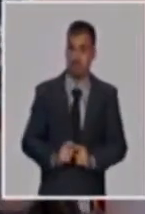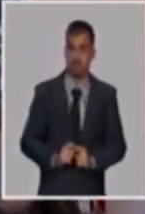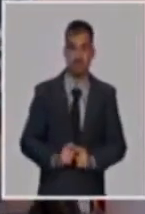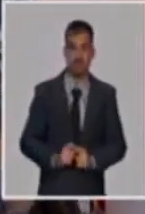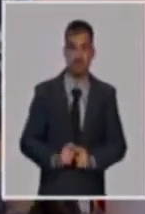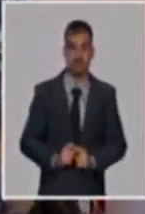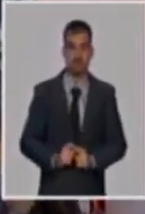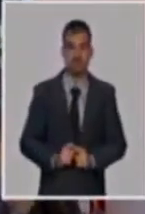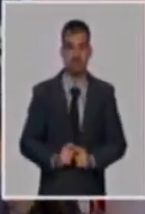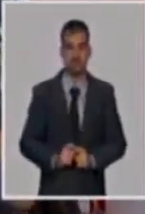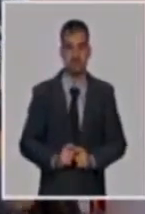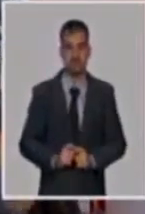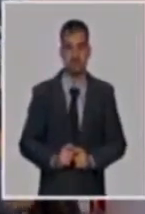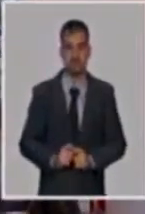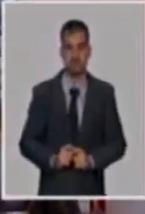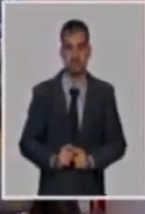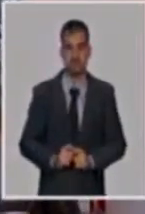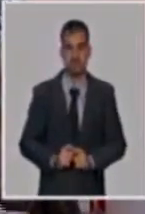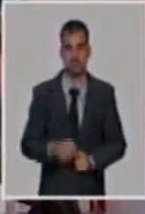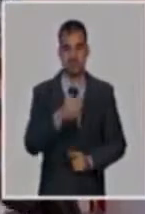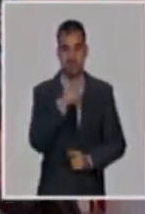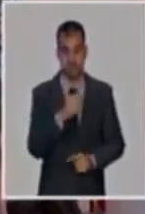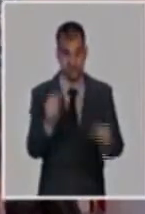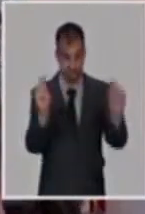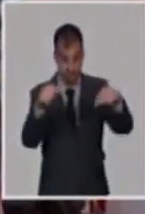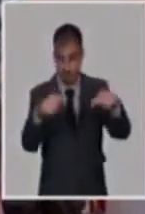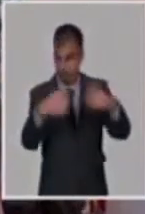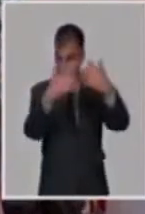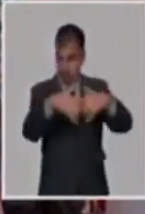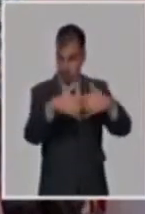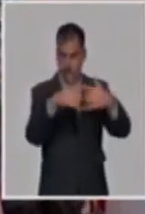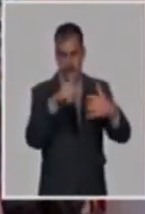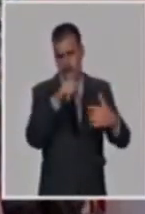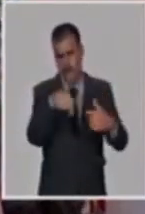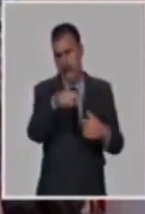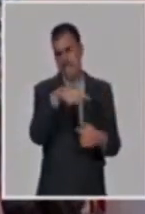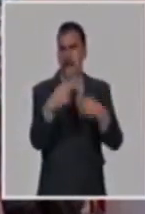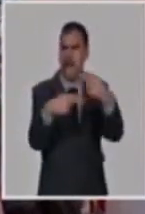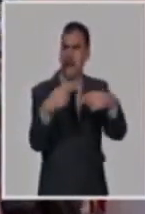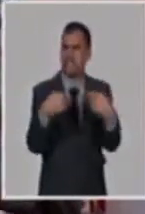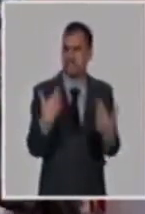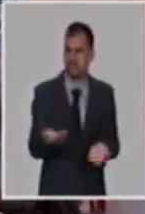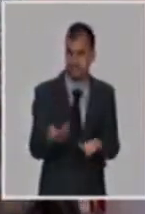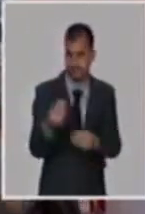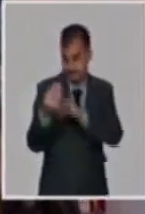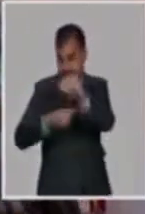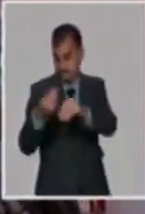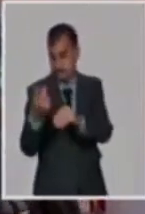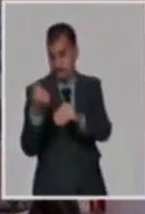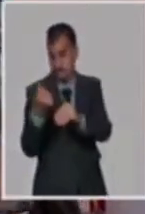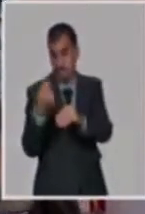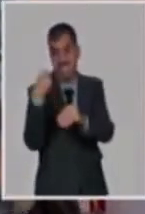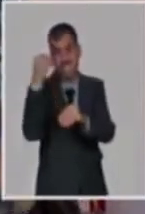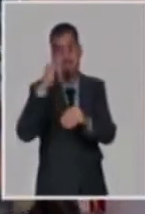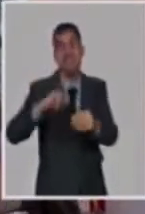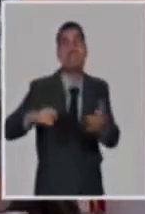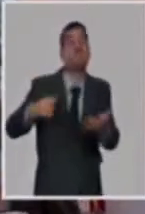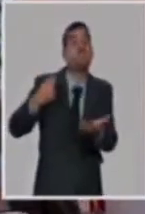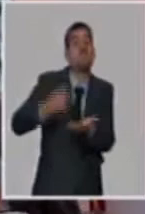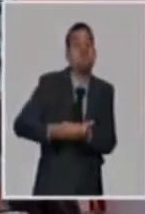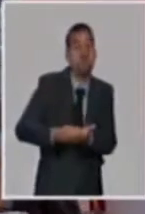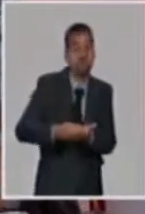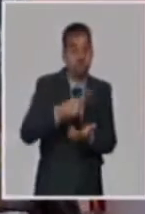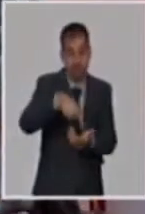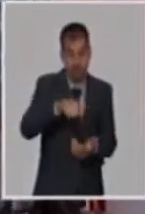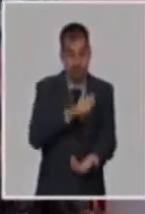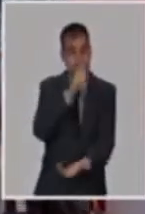en este sector se está produciendo como parte del diseño de la tarea de ordenamiento una reducción en el pago de impuestos, es